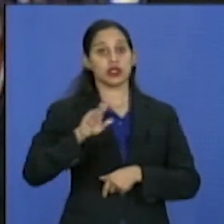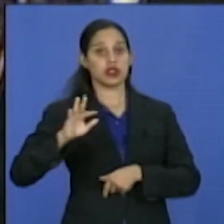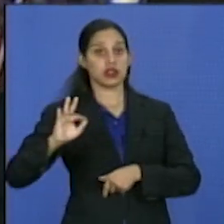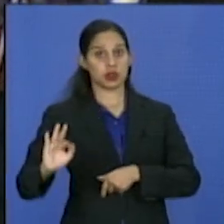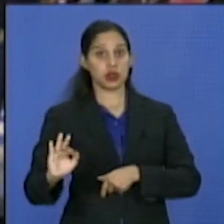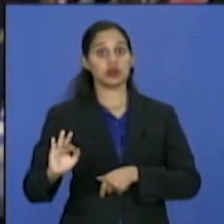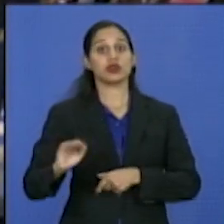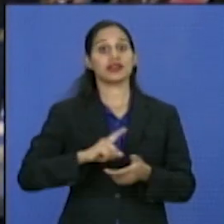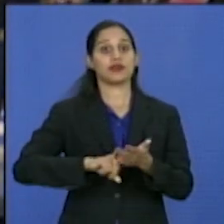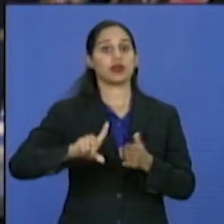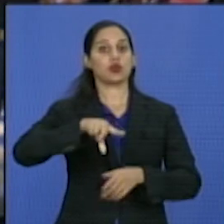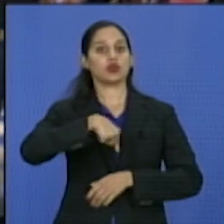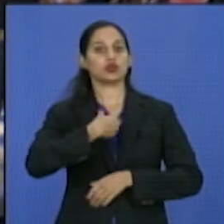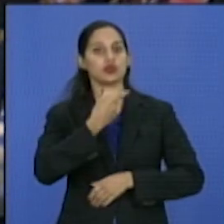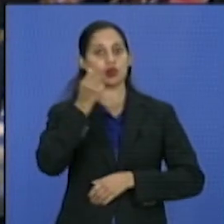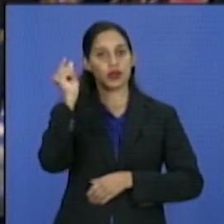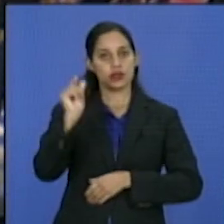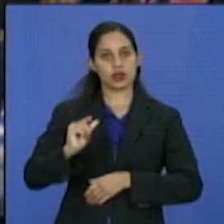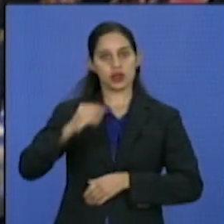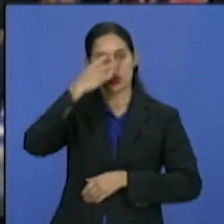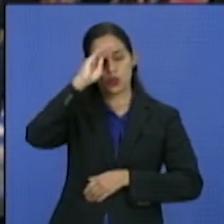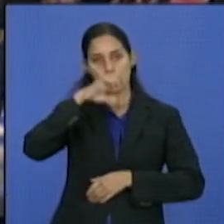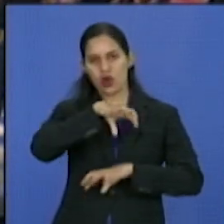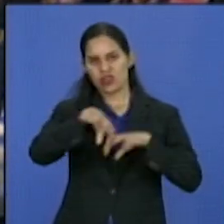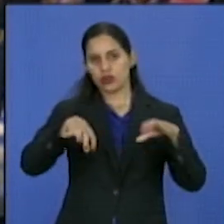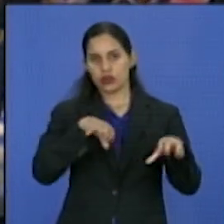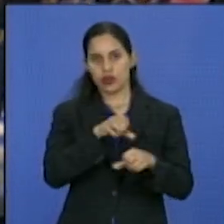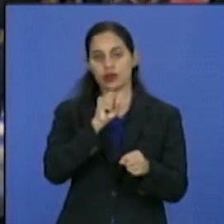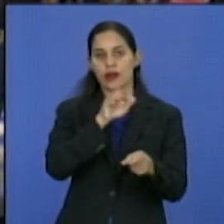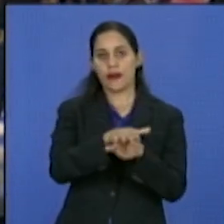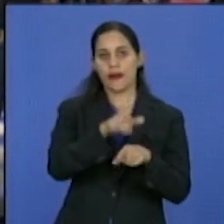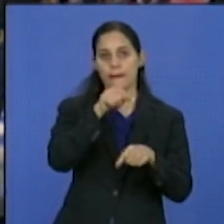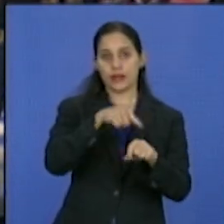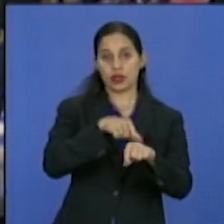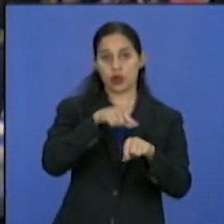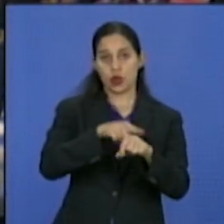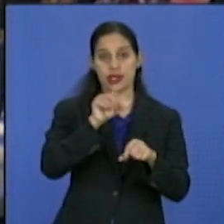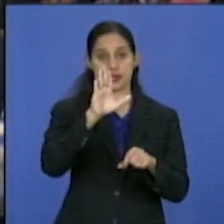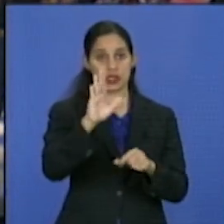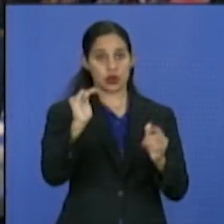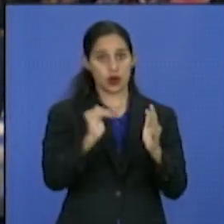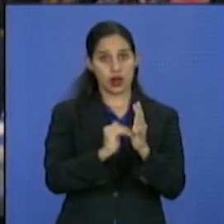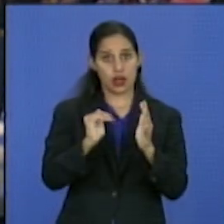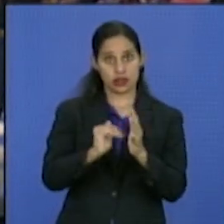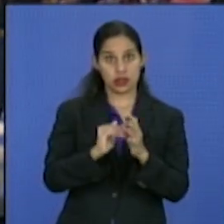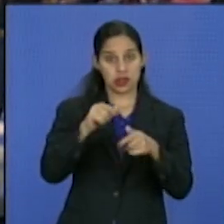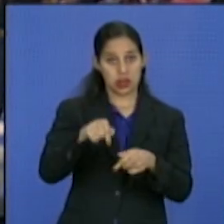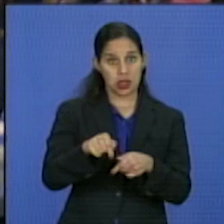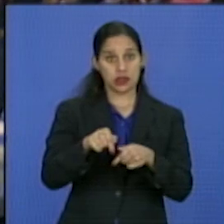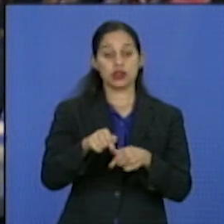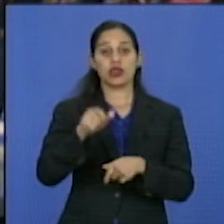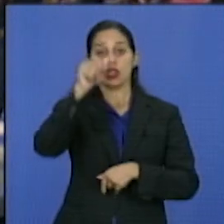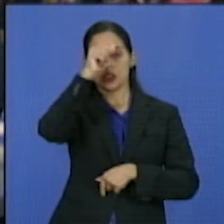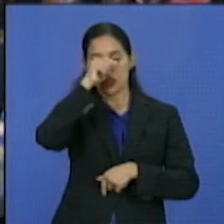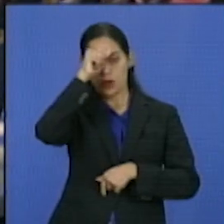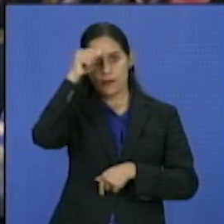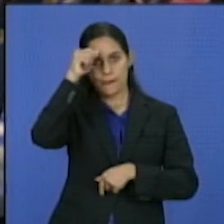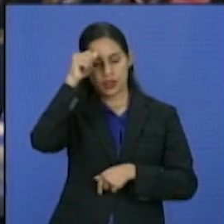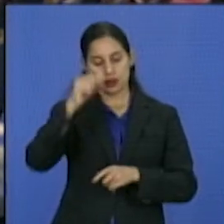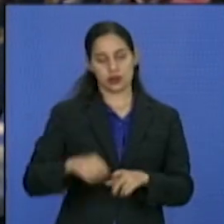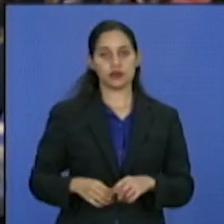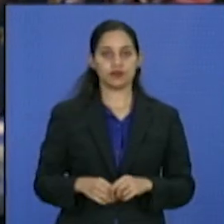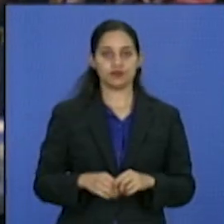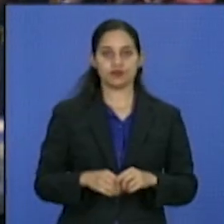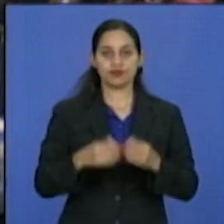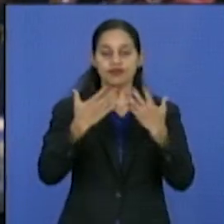Cultura Italiana en Cuba tuvo lugar el domingo a partir de las cinco de la tarde en el Oratorio San Felipe Neri. Vinceró